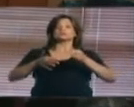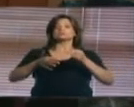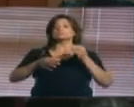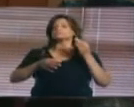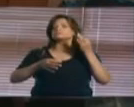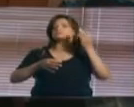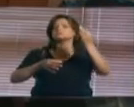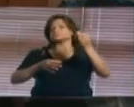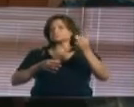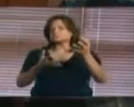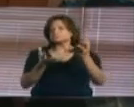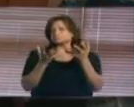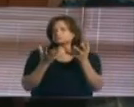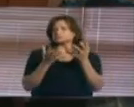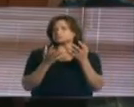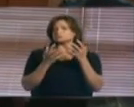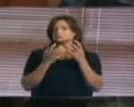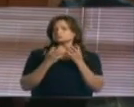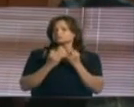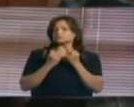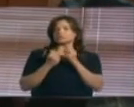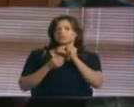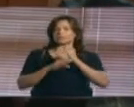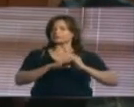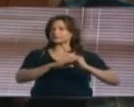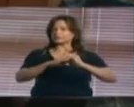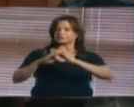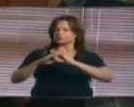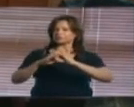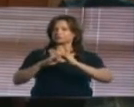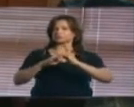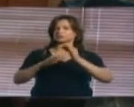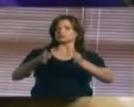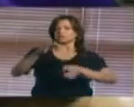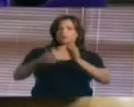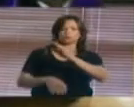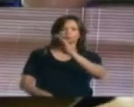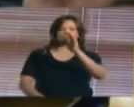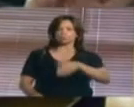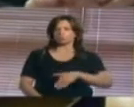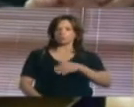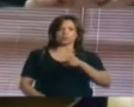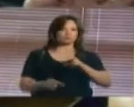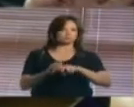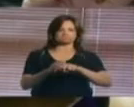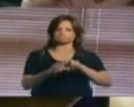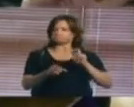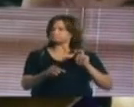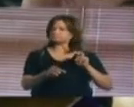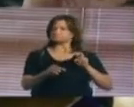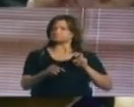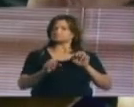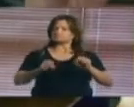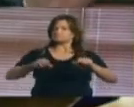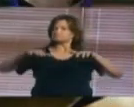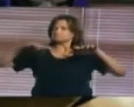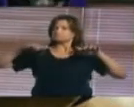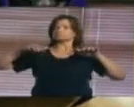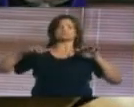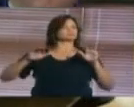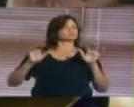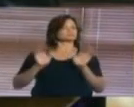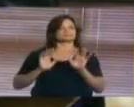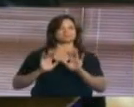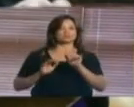permanente a defenderla nunca renunciaré como